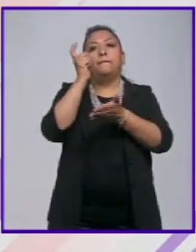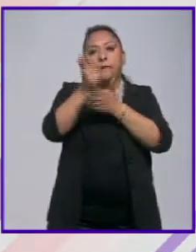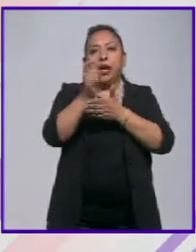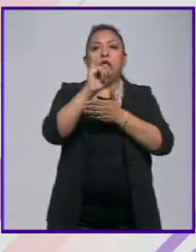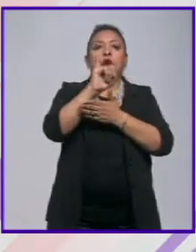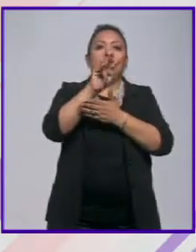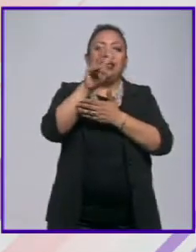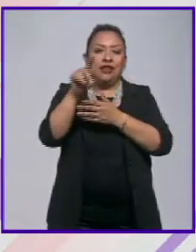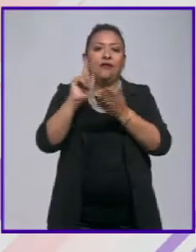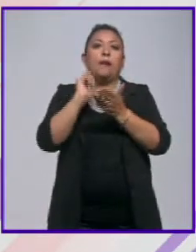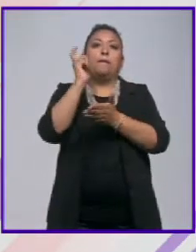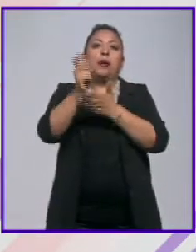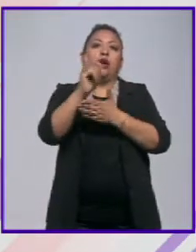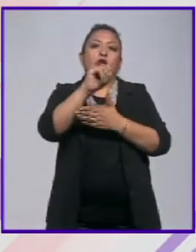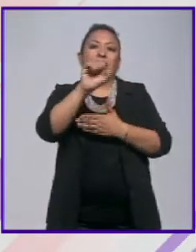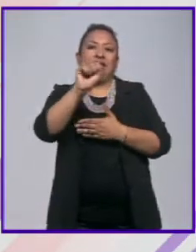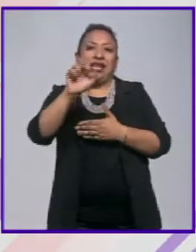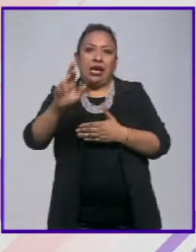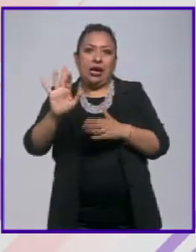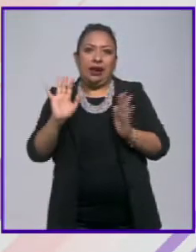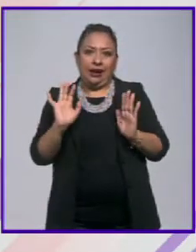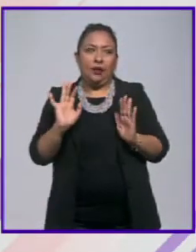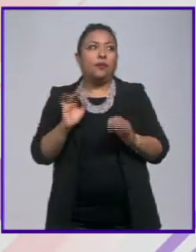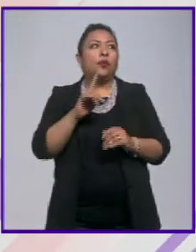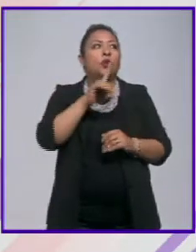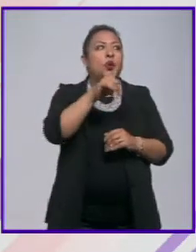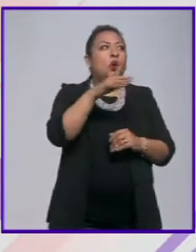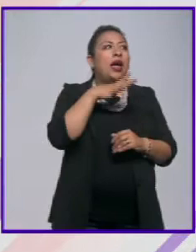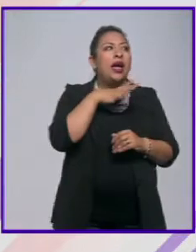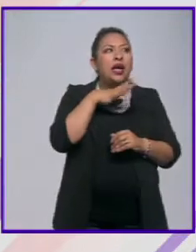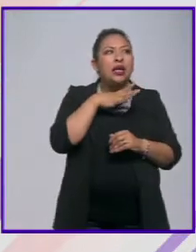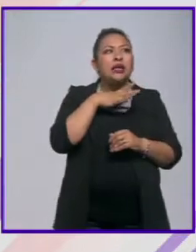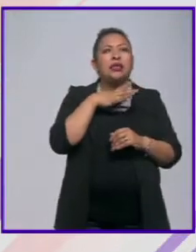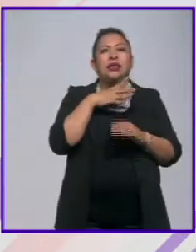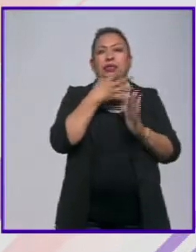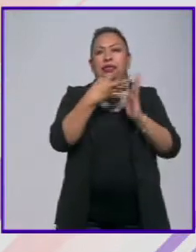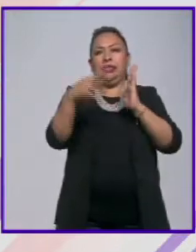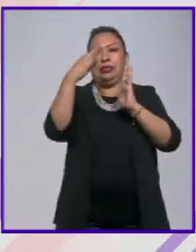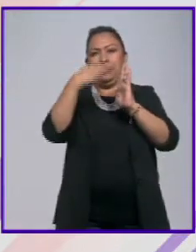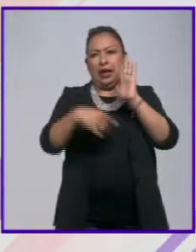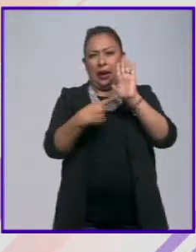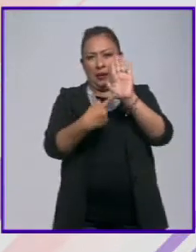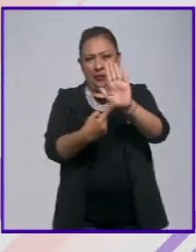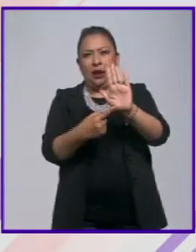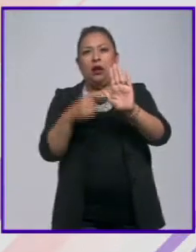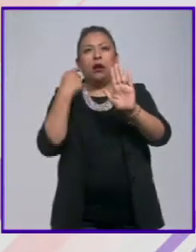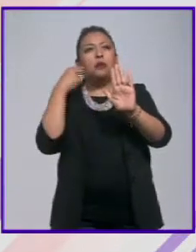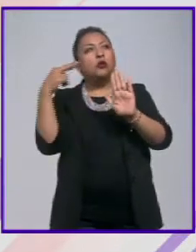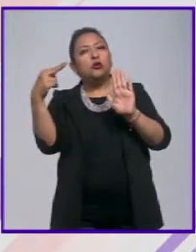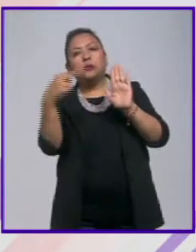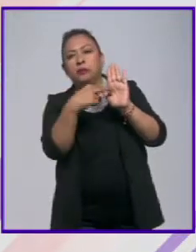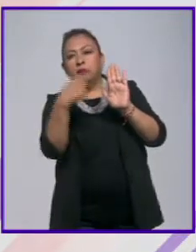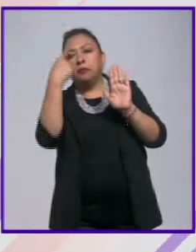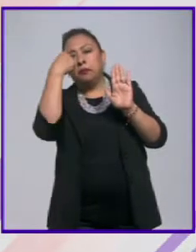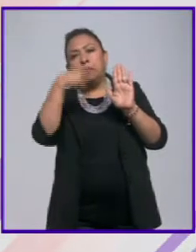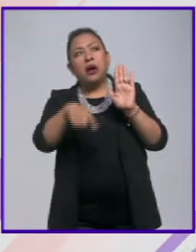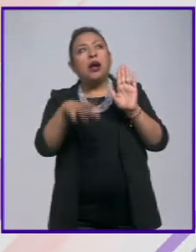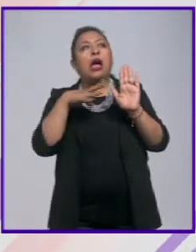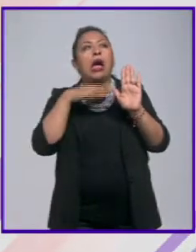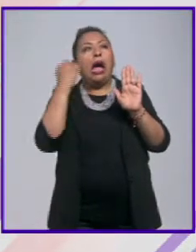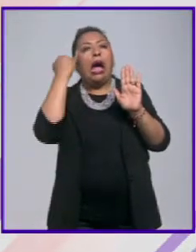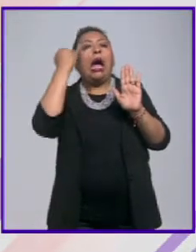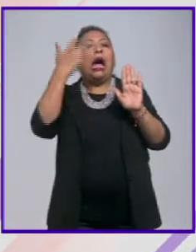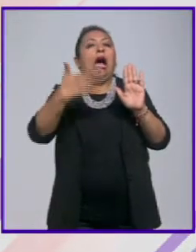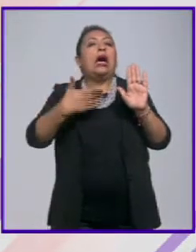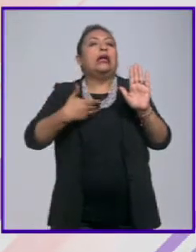el ISR ok tú nos trajiste Arturo una tabla que nos gustaría poder ver para que tengamos una idea